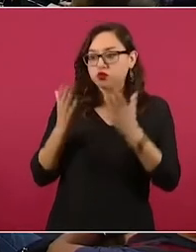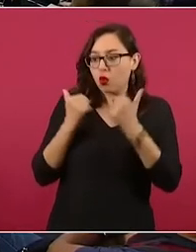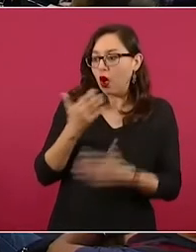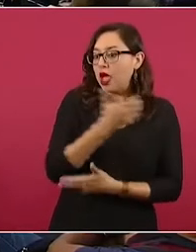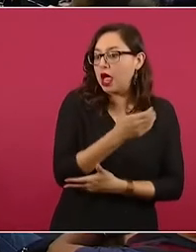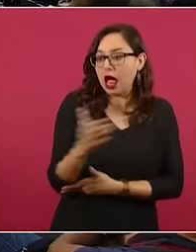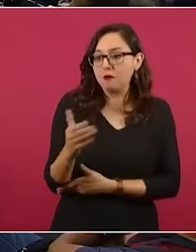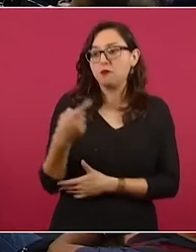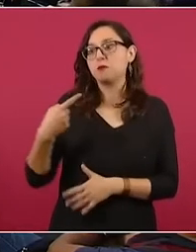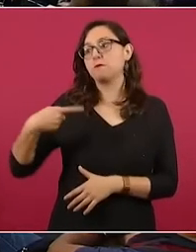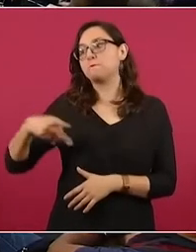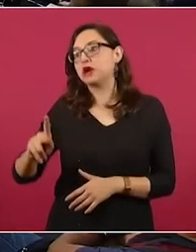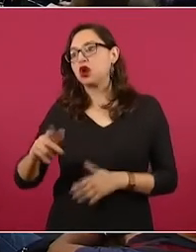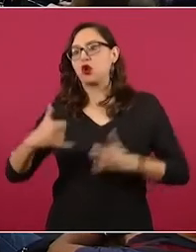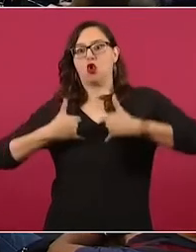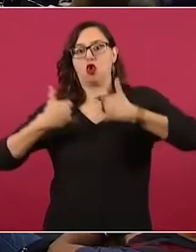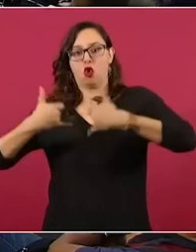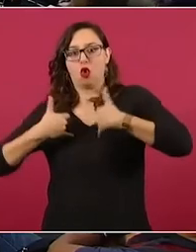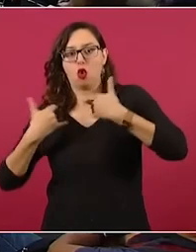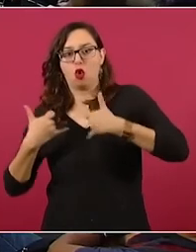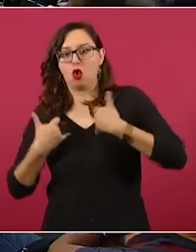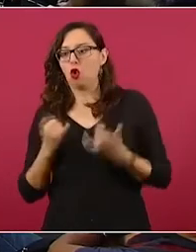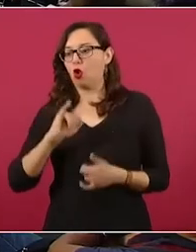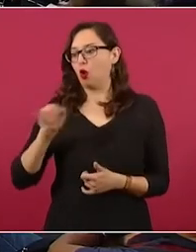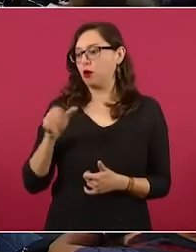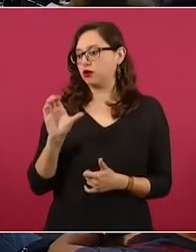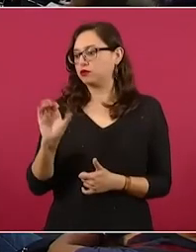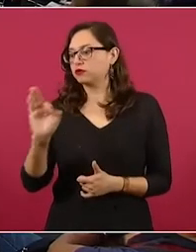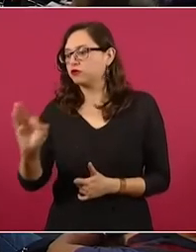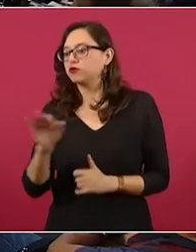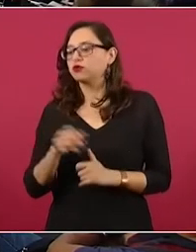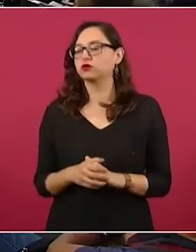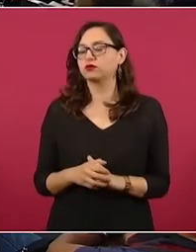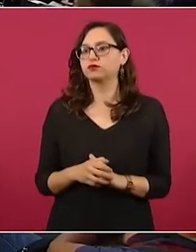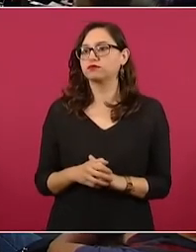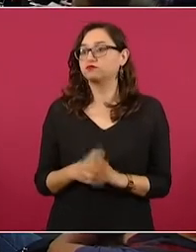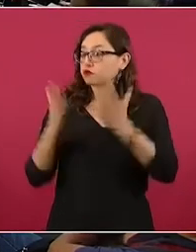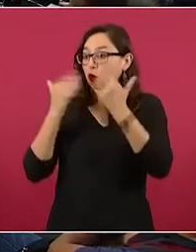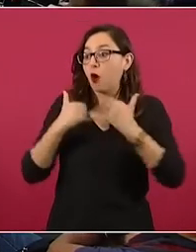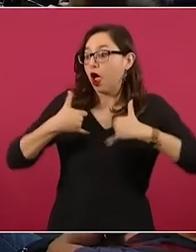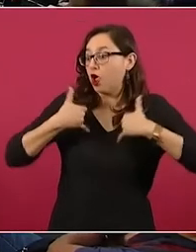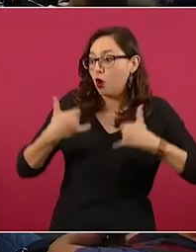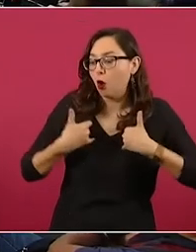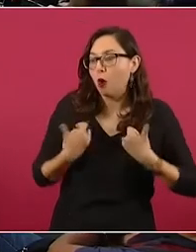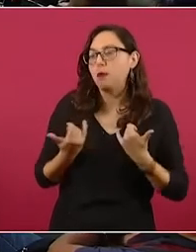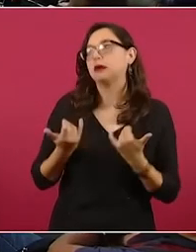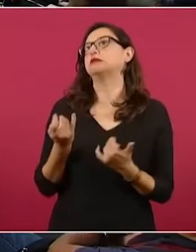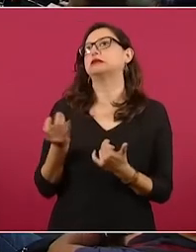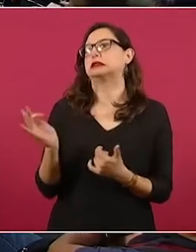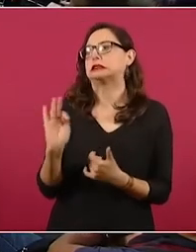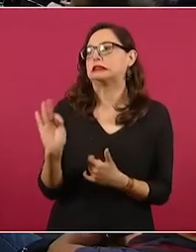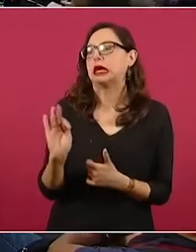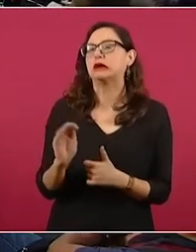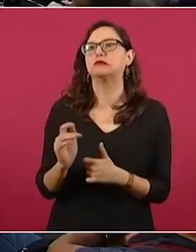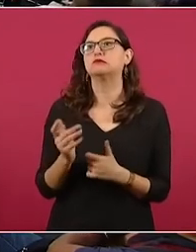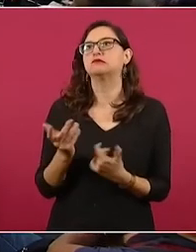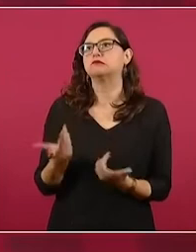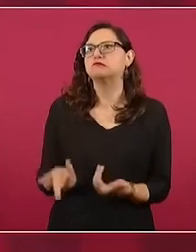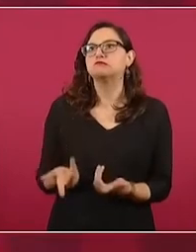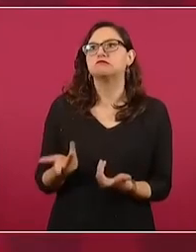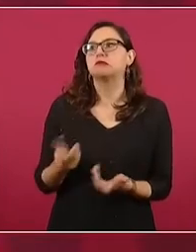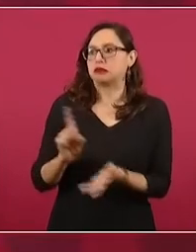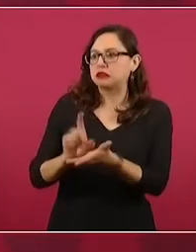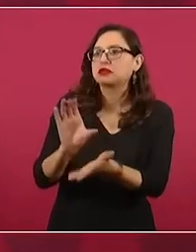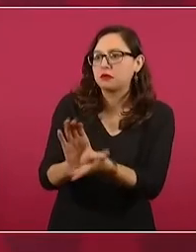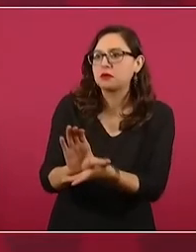están en el programa Jóvenes Construyendo el Futuro o están recibiendo un apoyo por